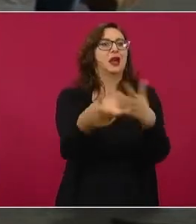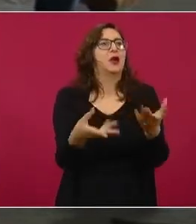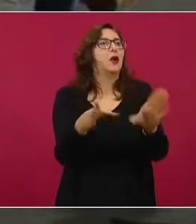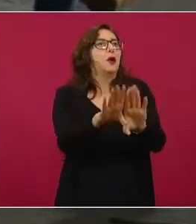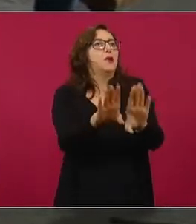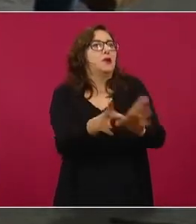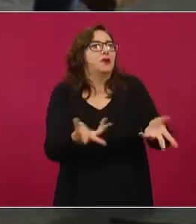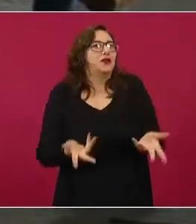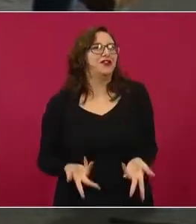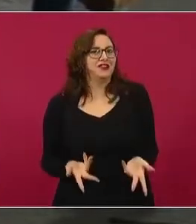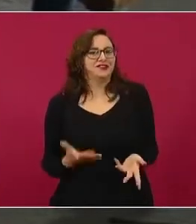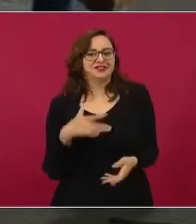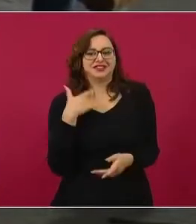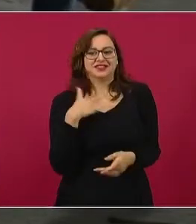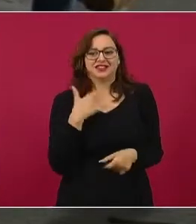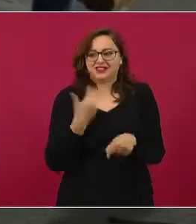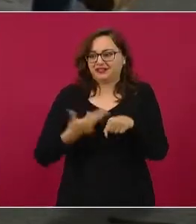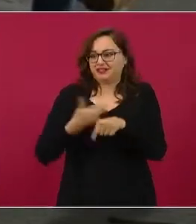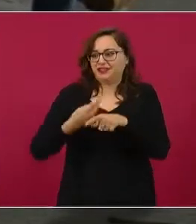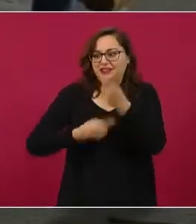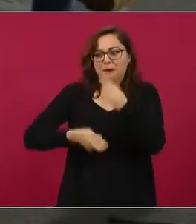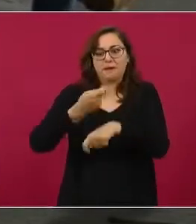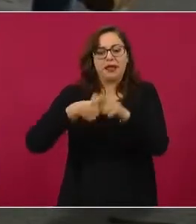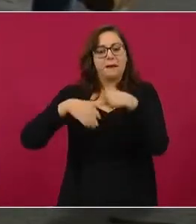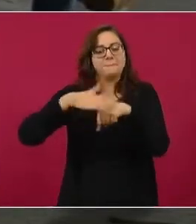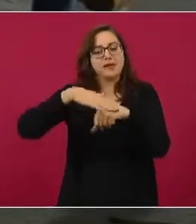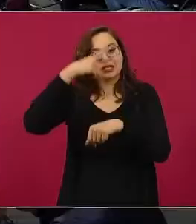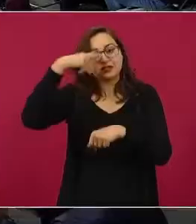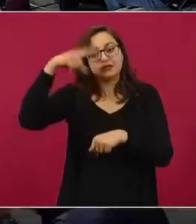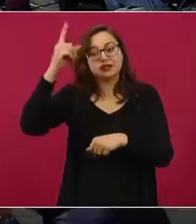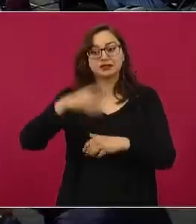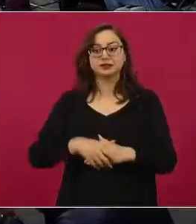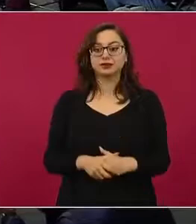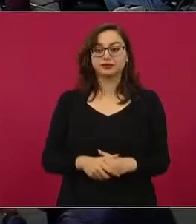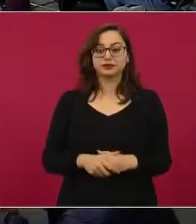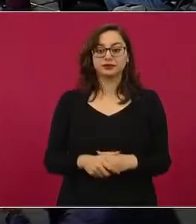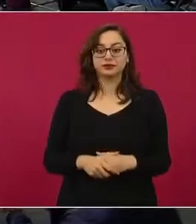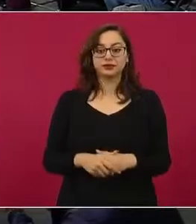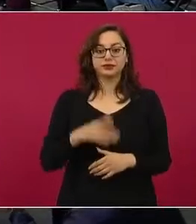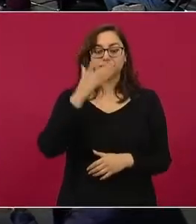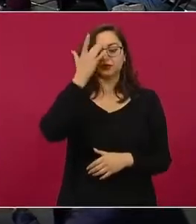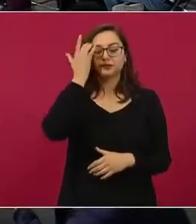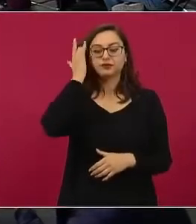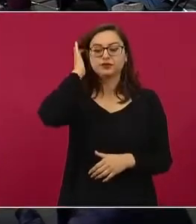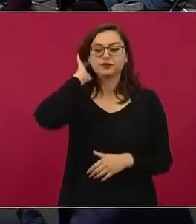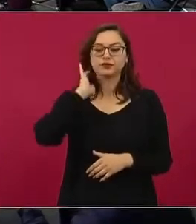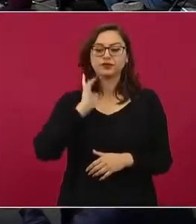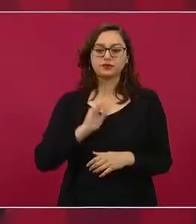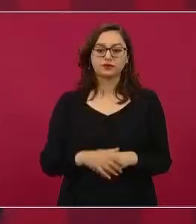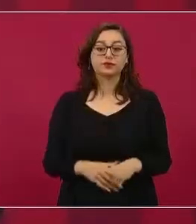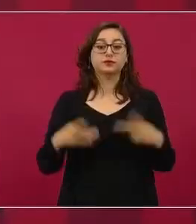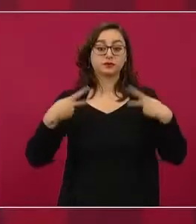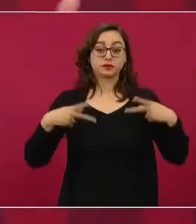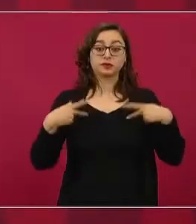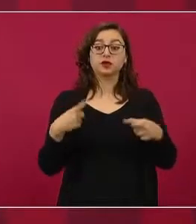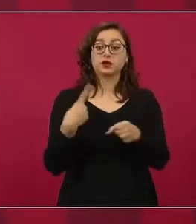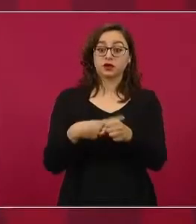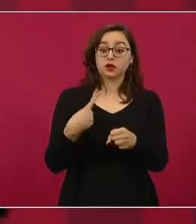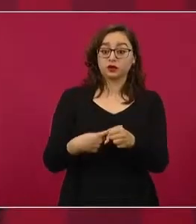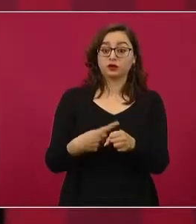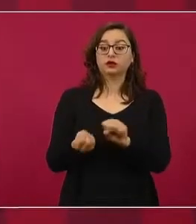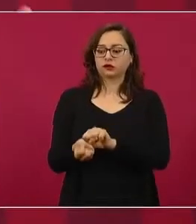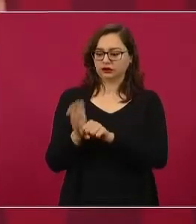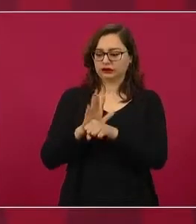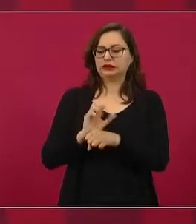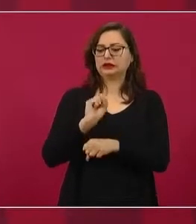a ver si va haber alguna manera de facilitar este tipo de trámites para la gente trabajadora. Bueno, quien esté contagiado de COVID tiene que